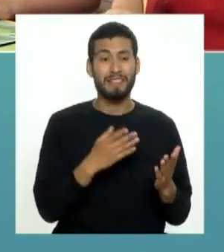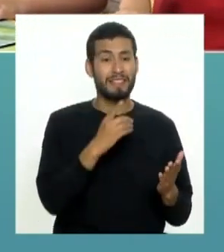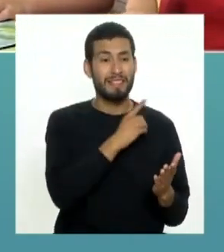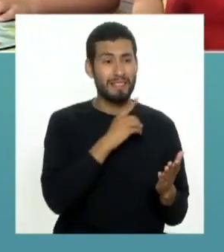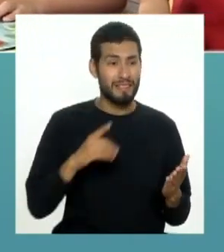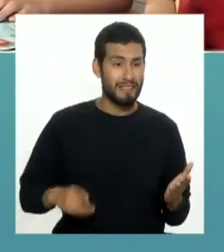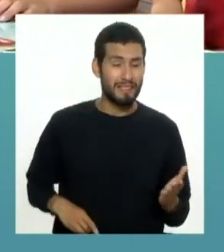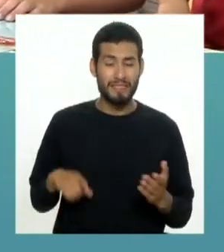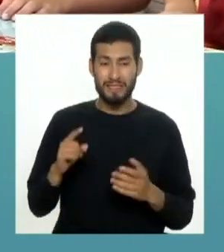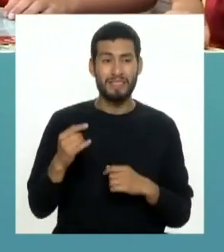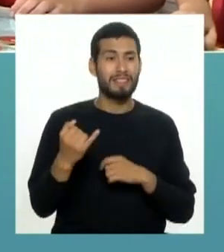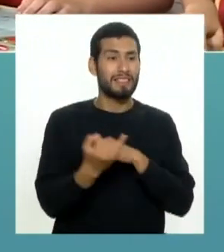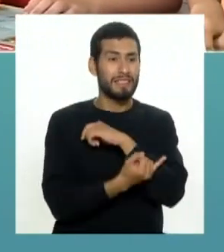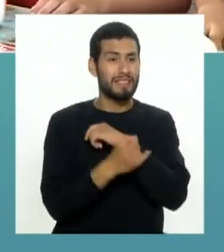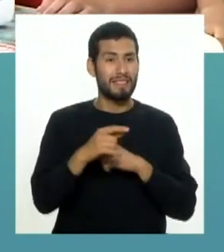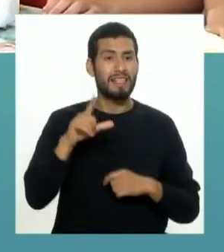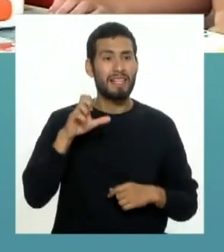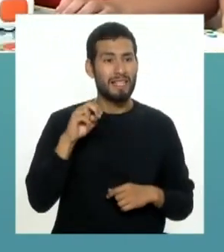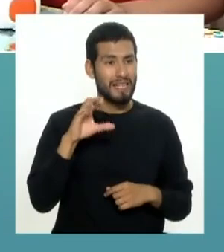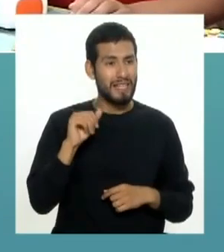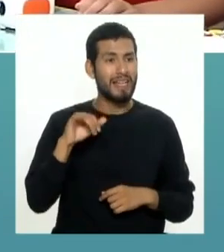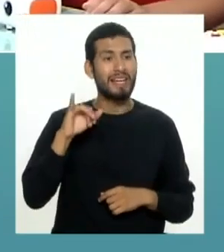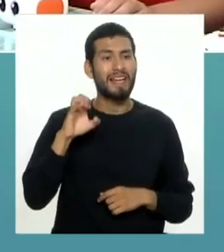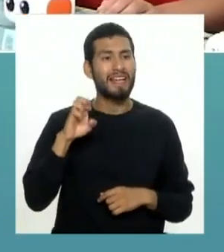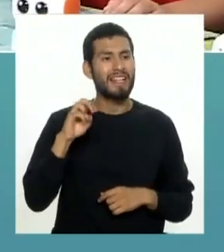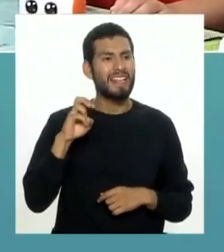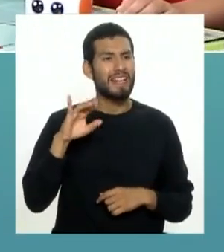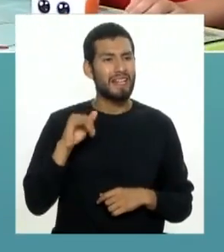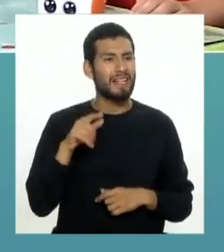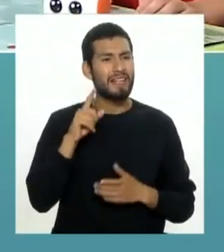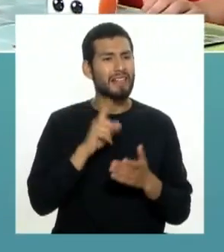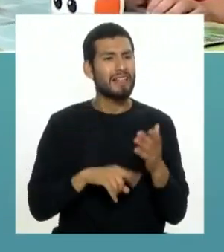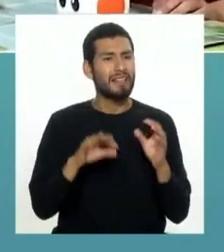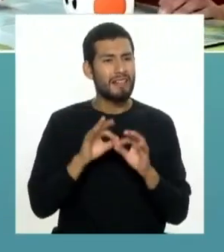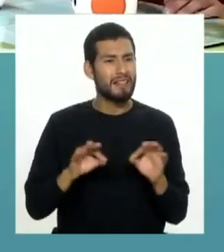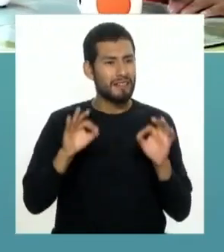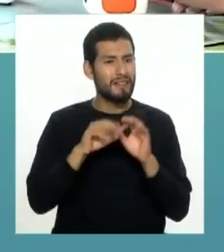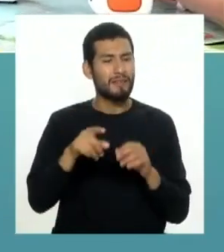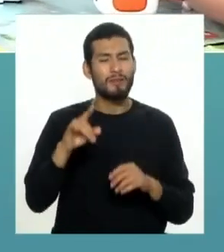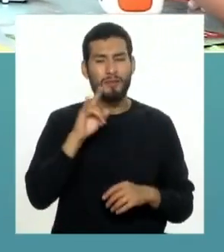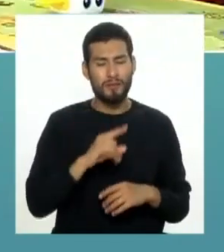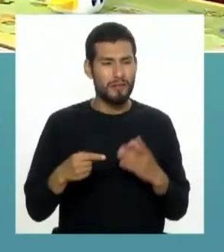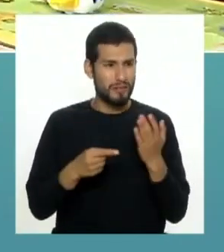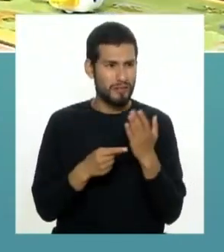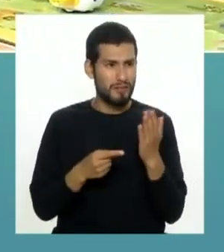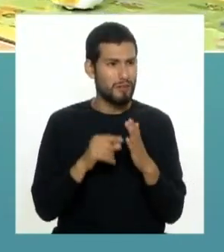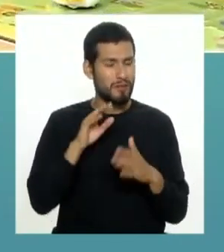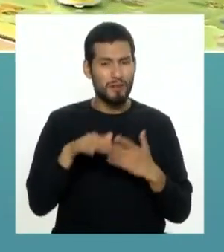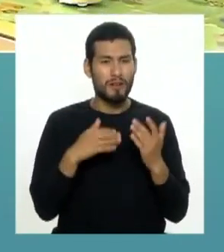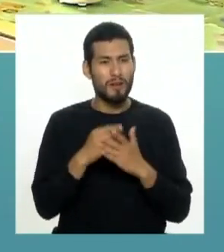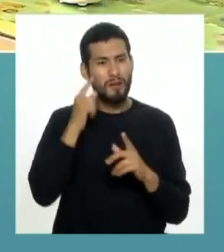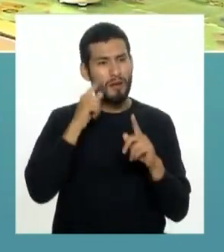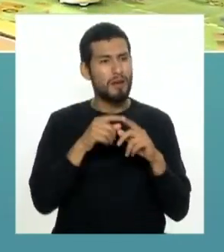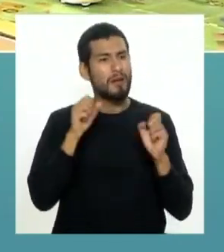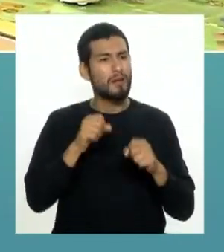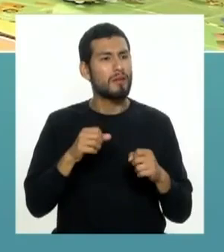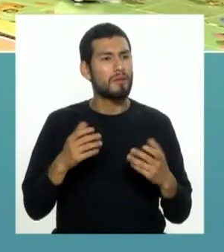institución Lenka, Neira, quien nos comentará qué importante es el uso de las tecnologías, sobre todo para